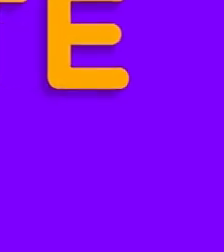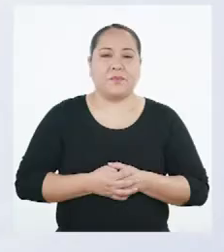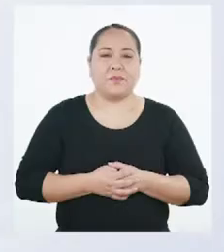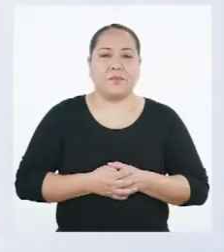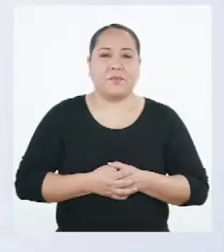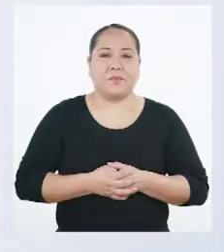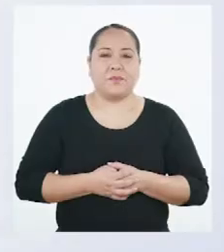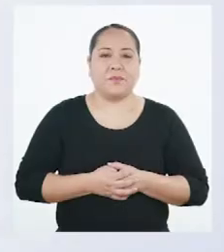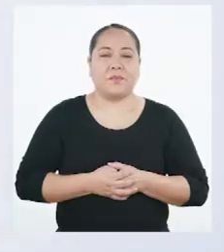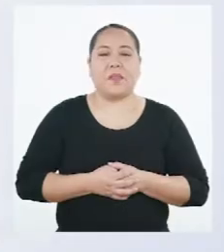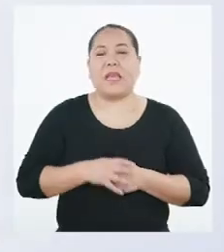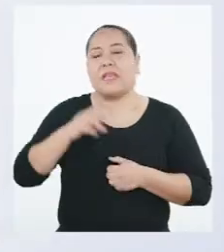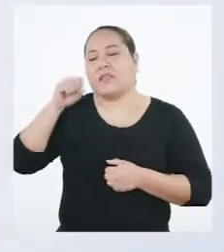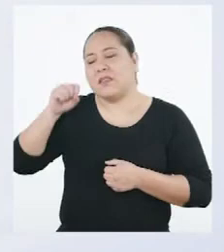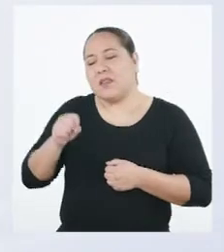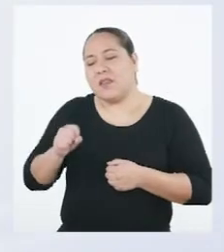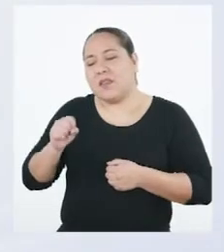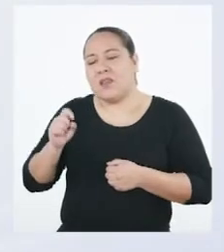¡Apensas!